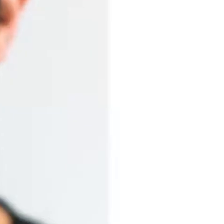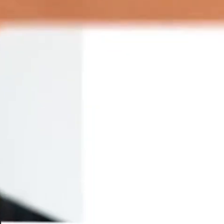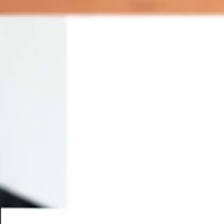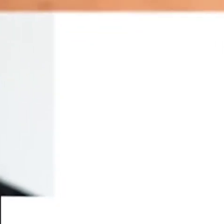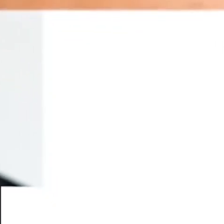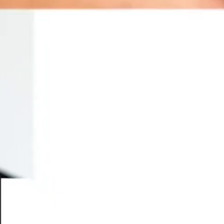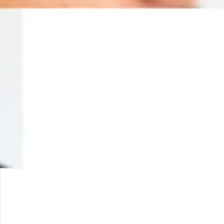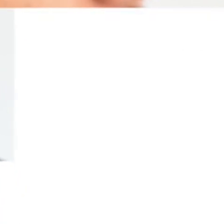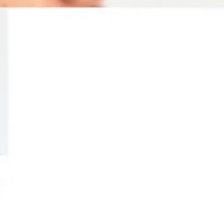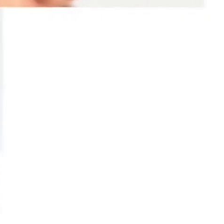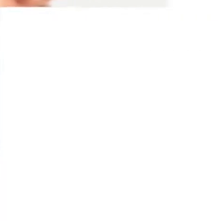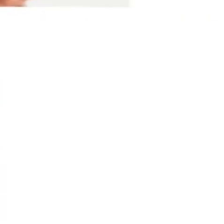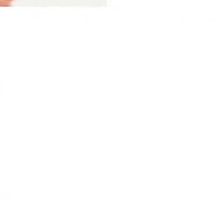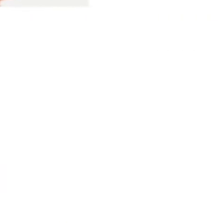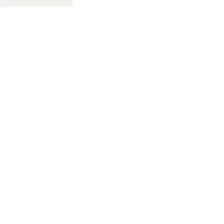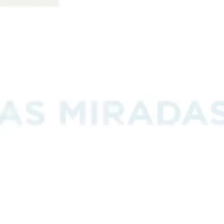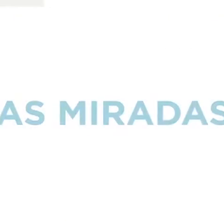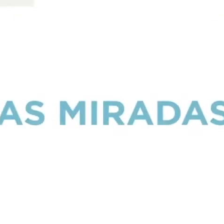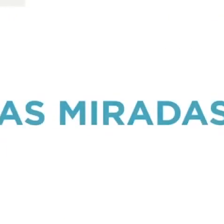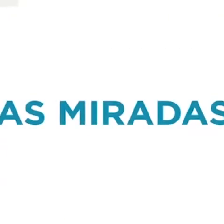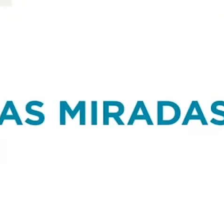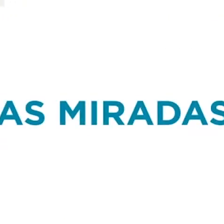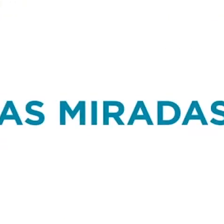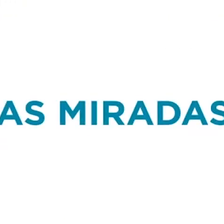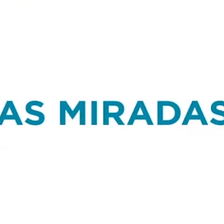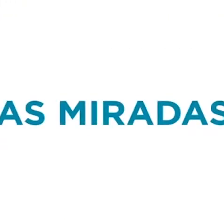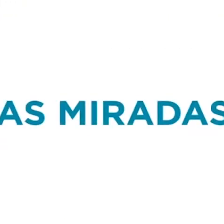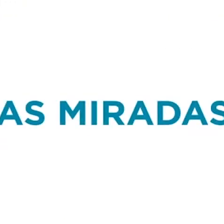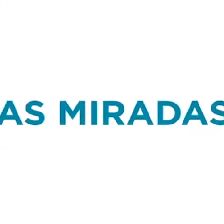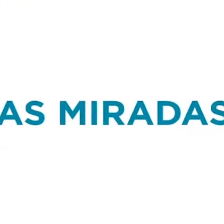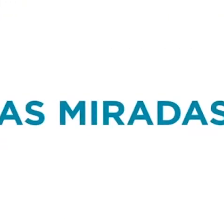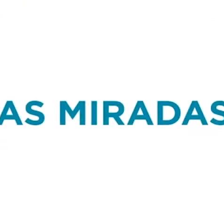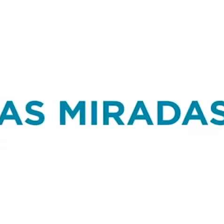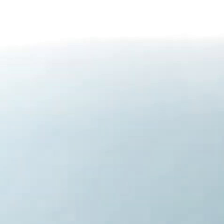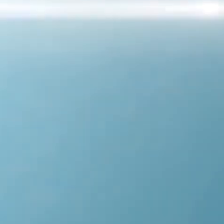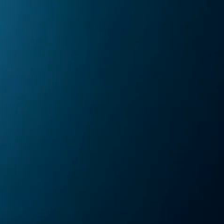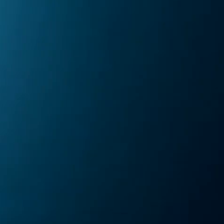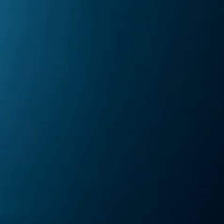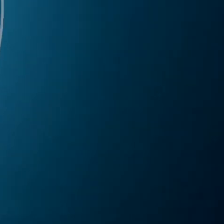¡Gracias! ¡Gracias! ¡Gracias!